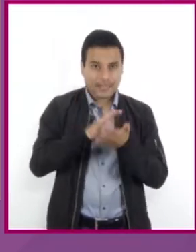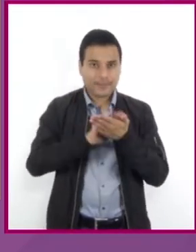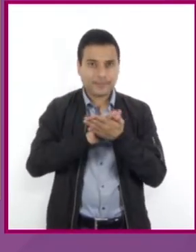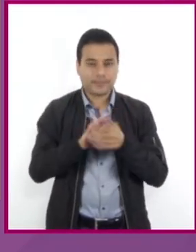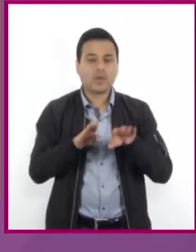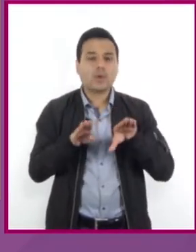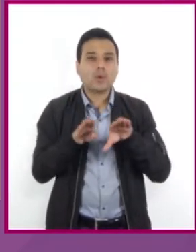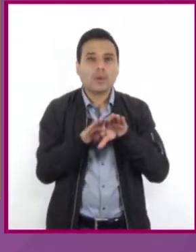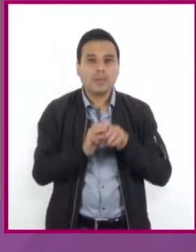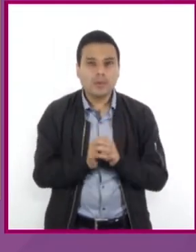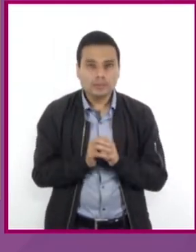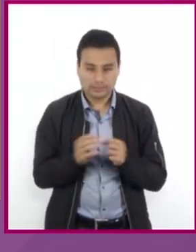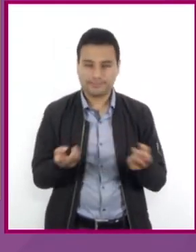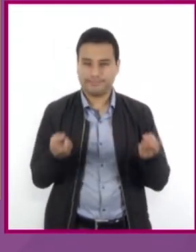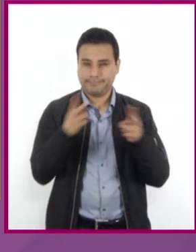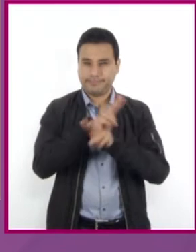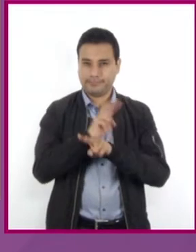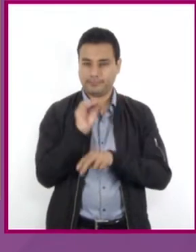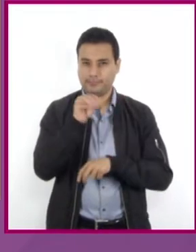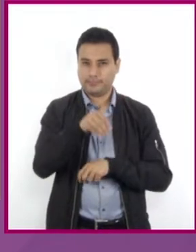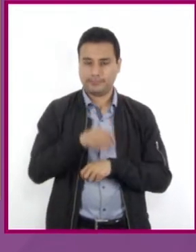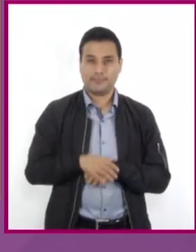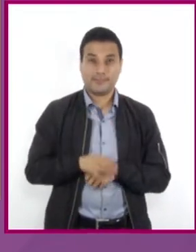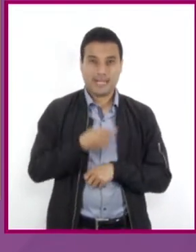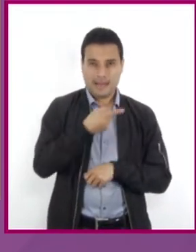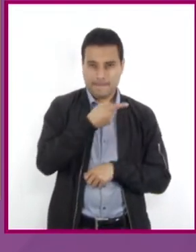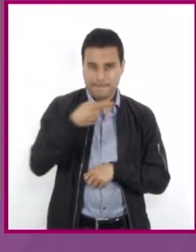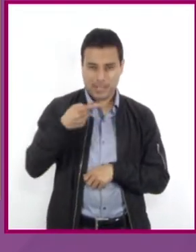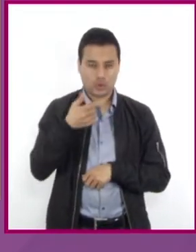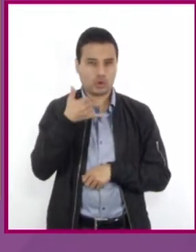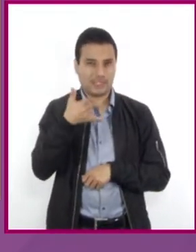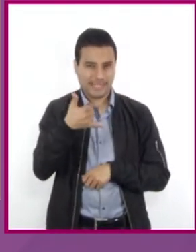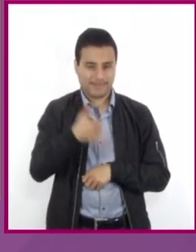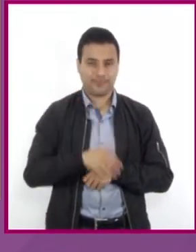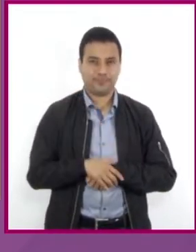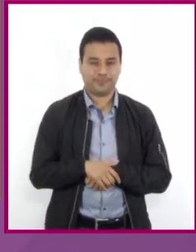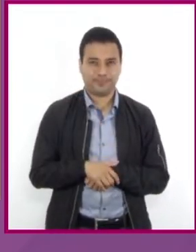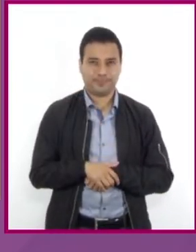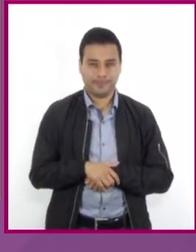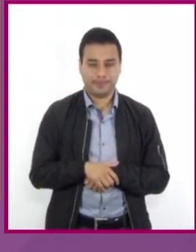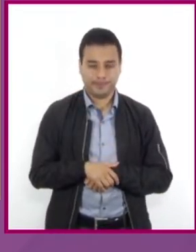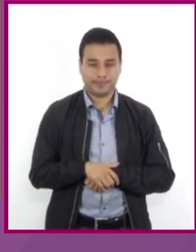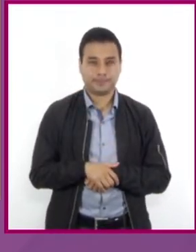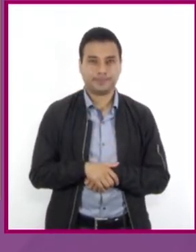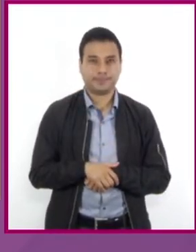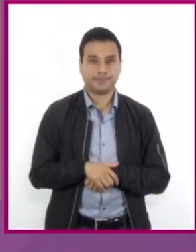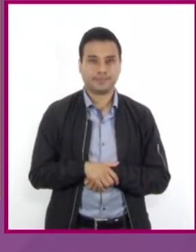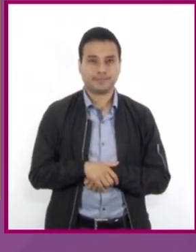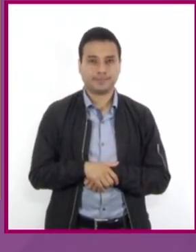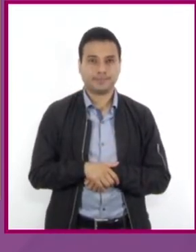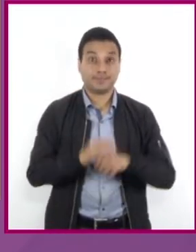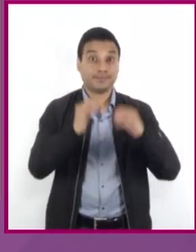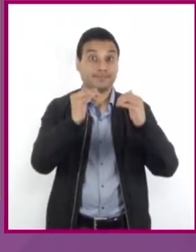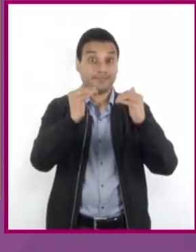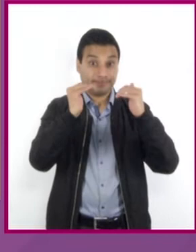sumar su inverso aditivo, que es Y negativo, en ambos miembros de la ecuación, quedando